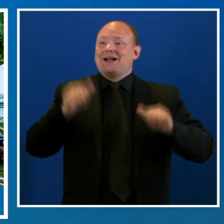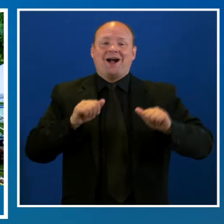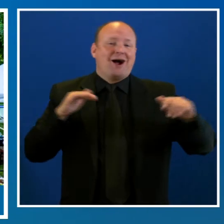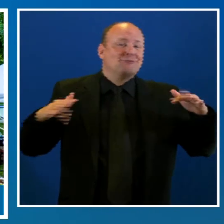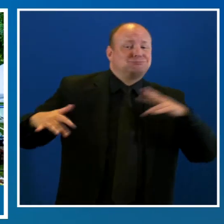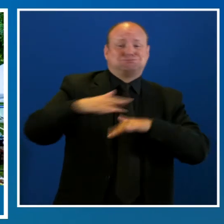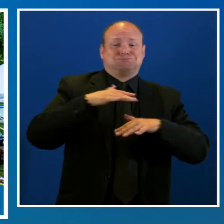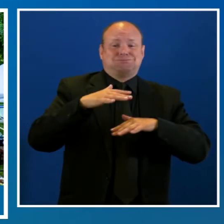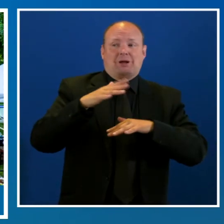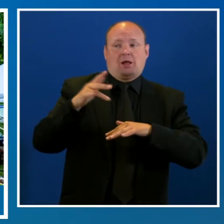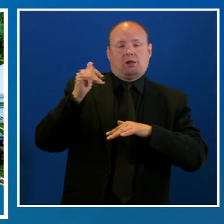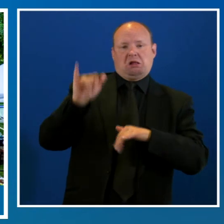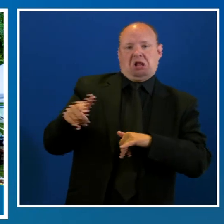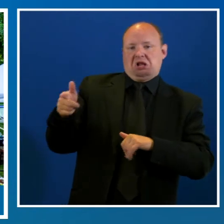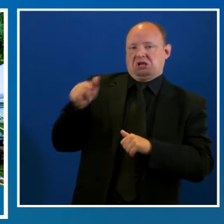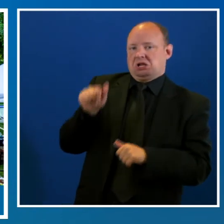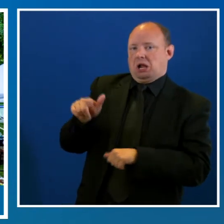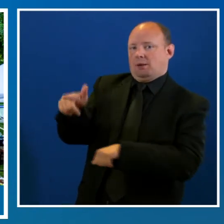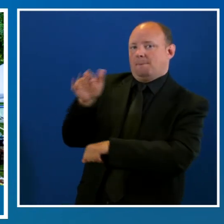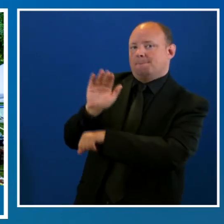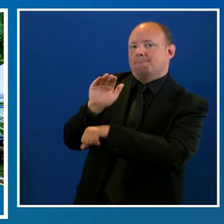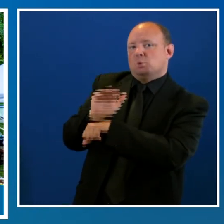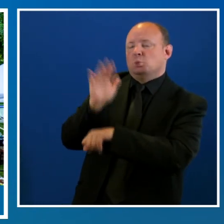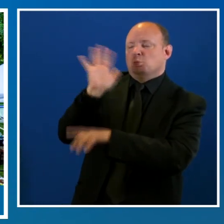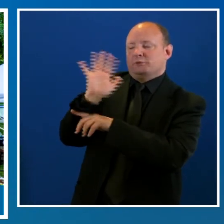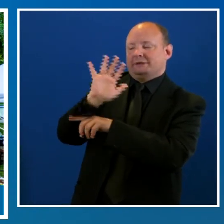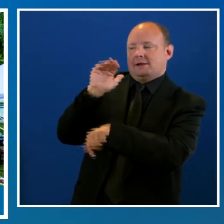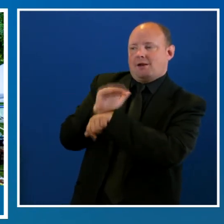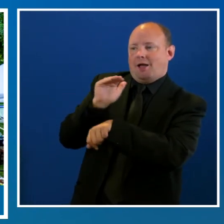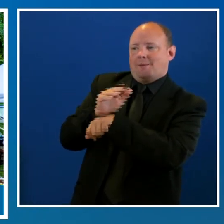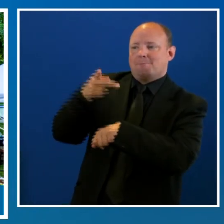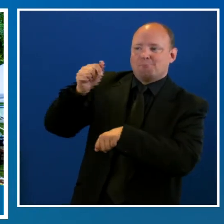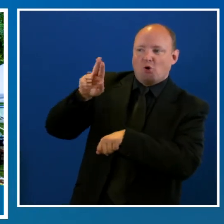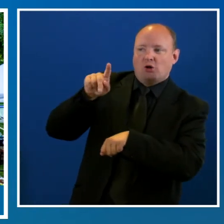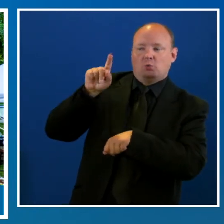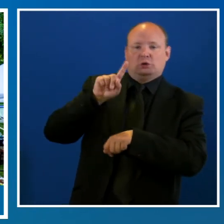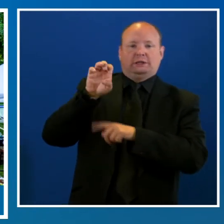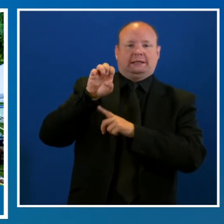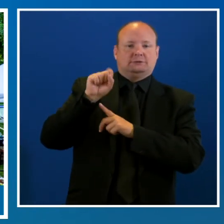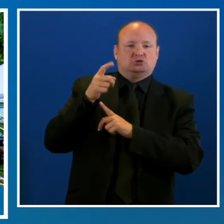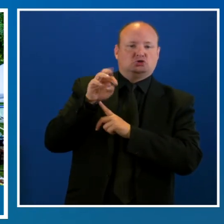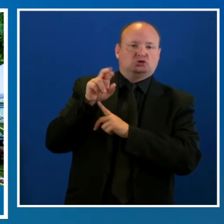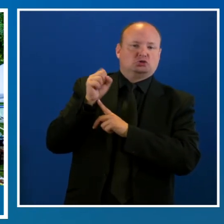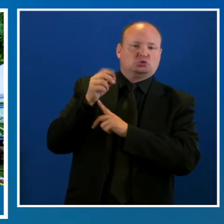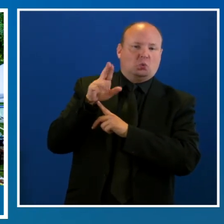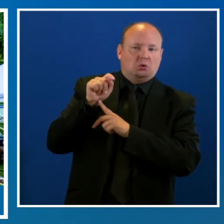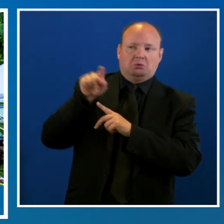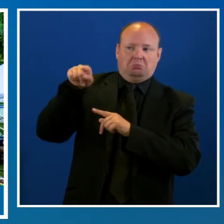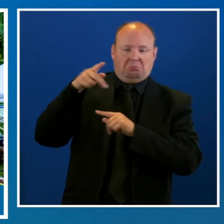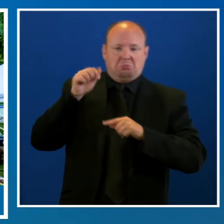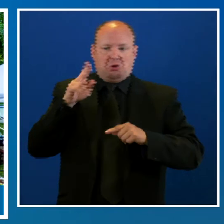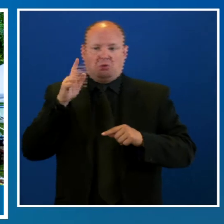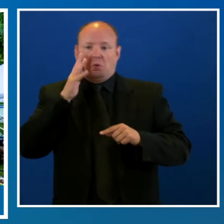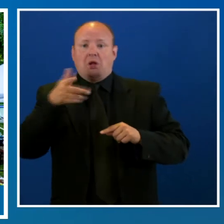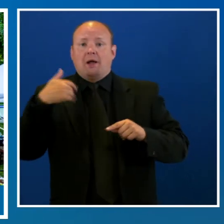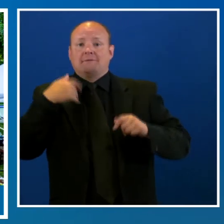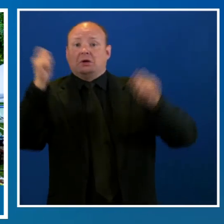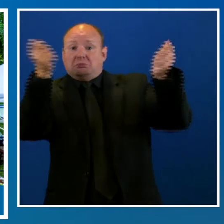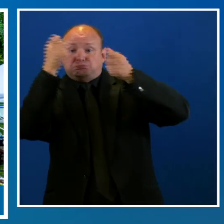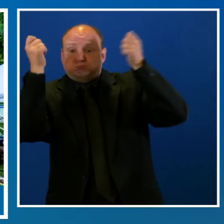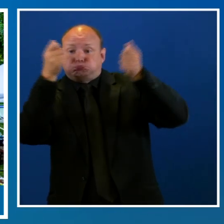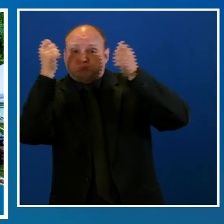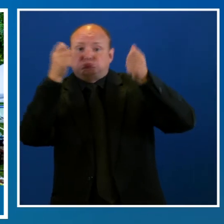año, desde noches de cine hasta fiestas en el parque, recorridos históricos a pie y